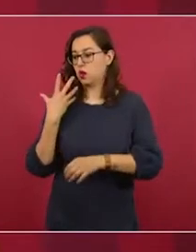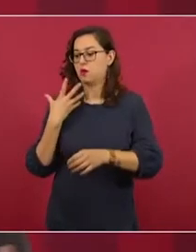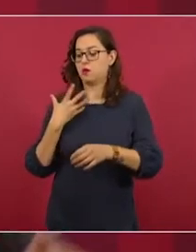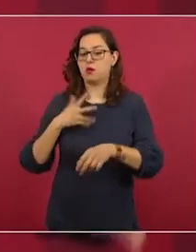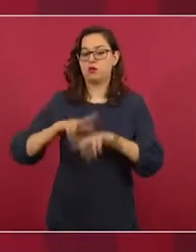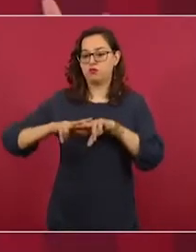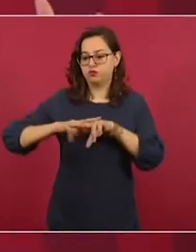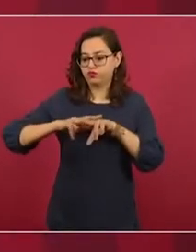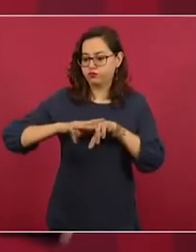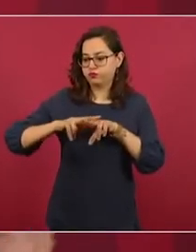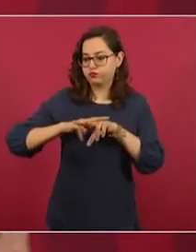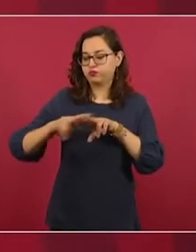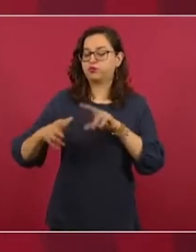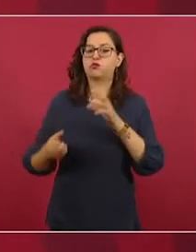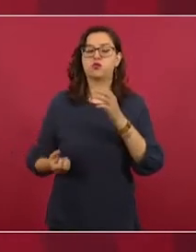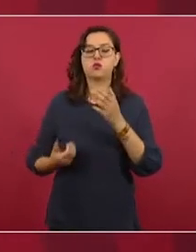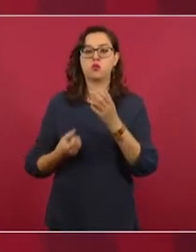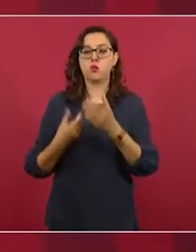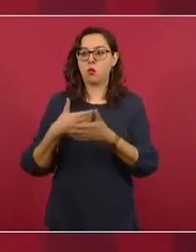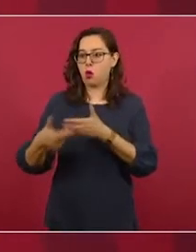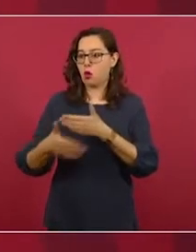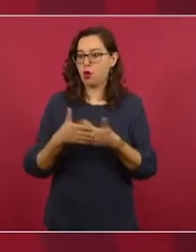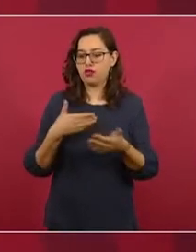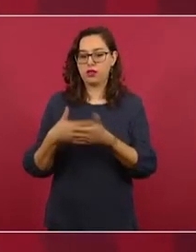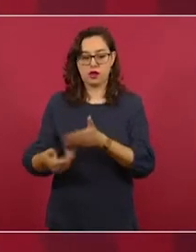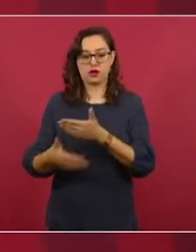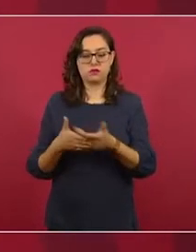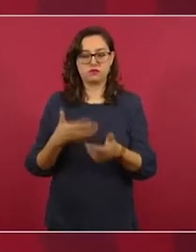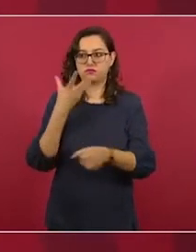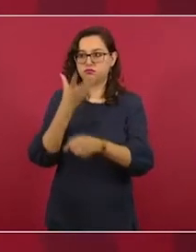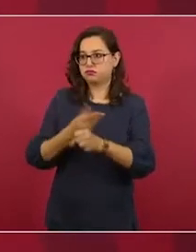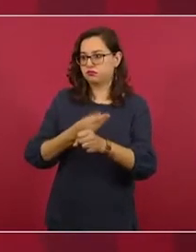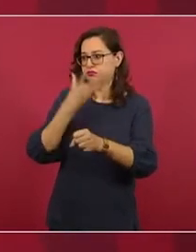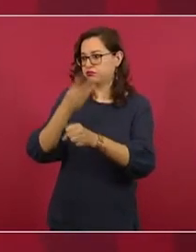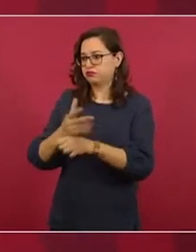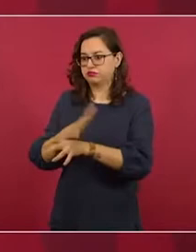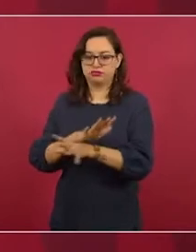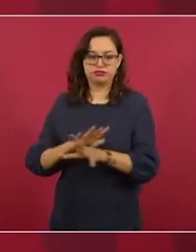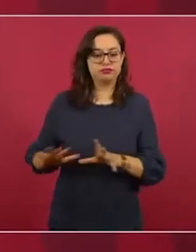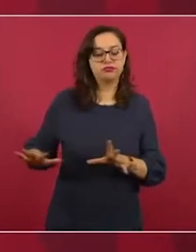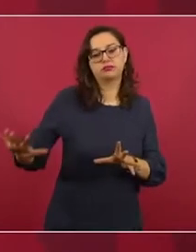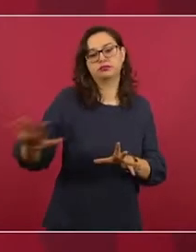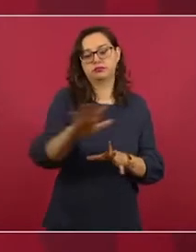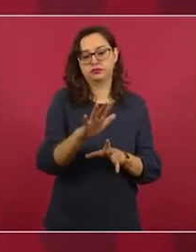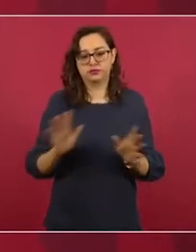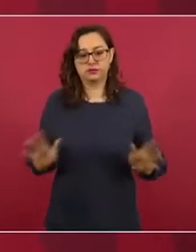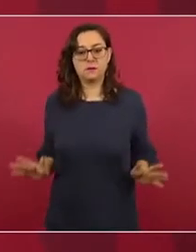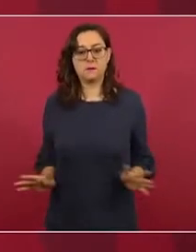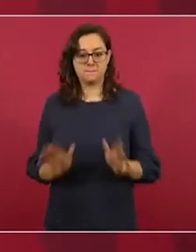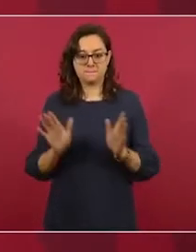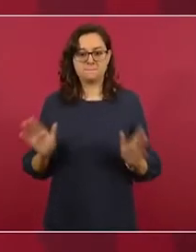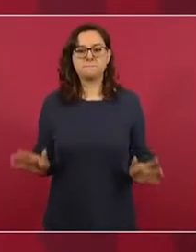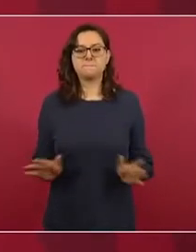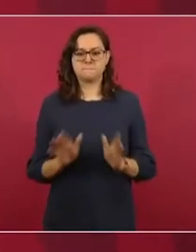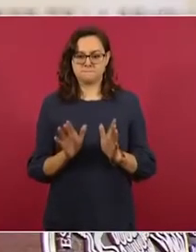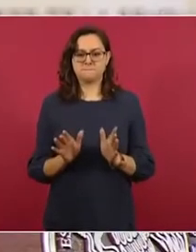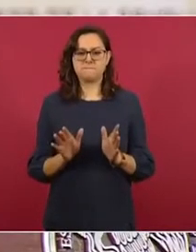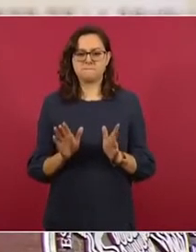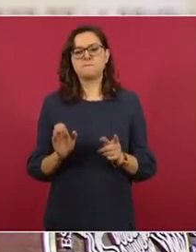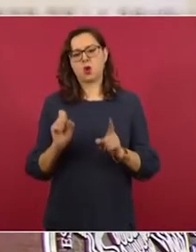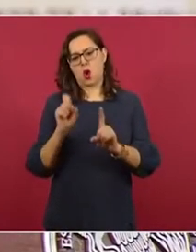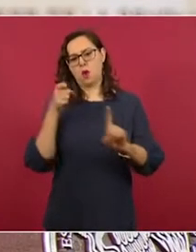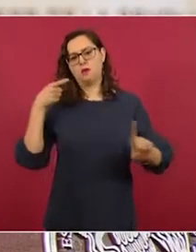de Tehuantepec y los puertos. Y se está trabajando con ese